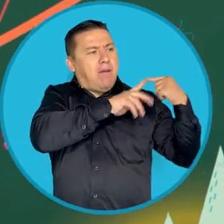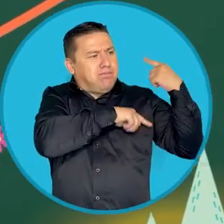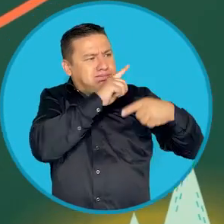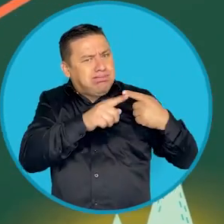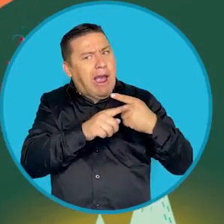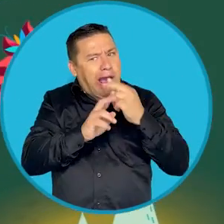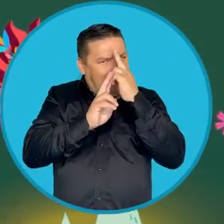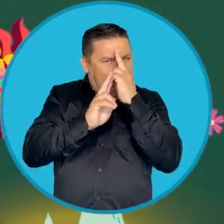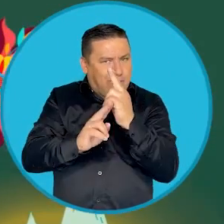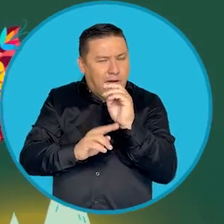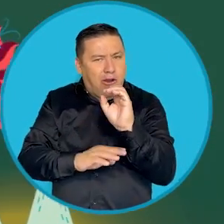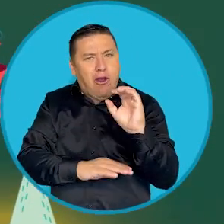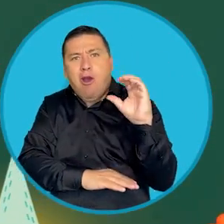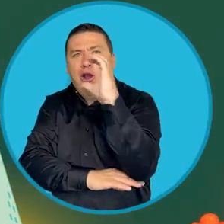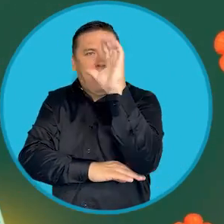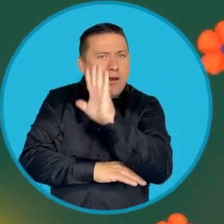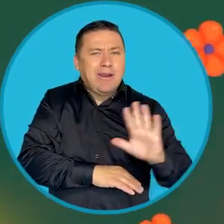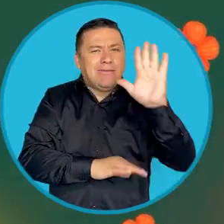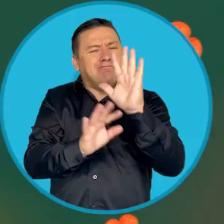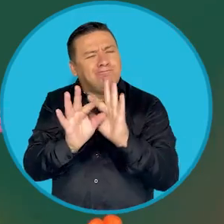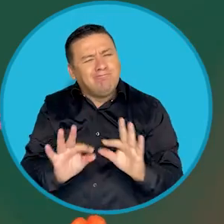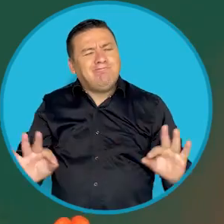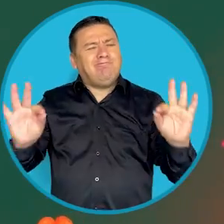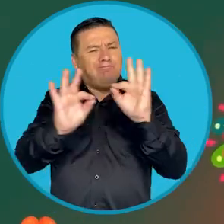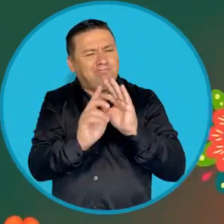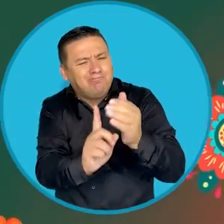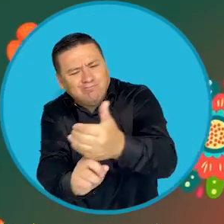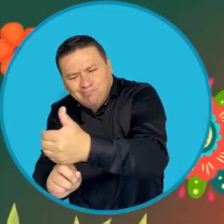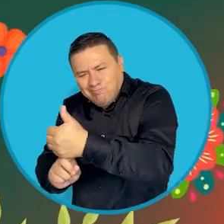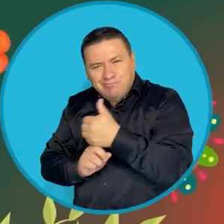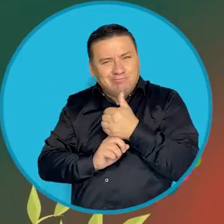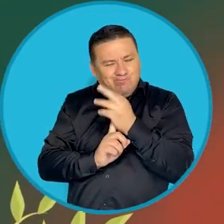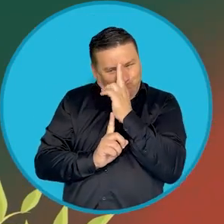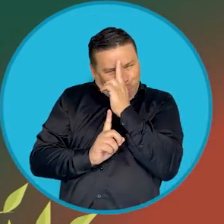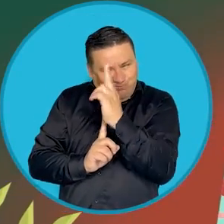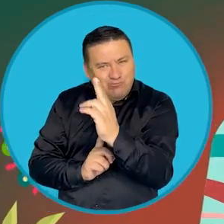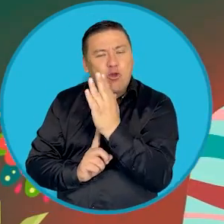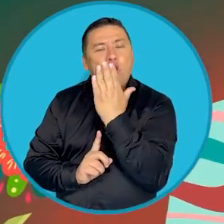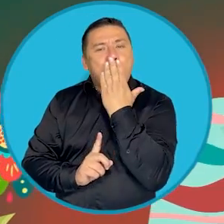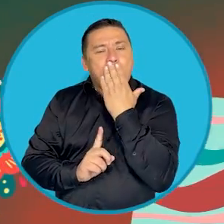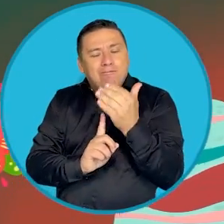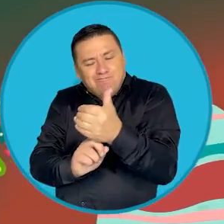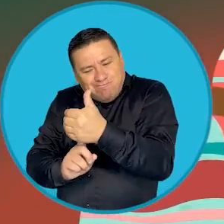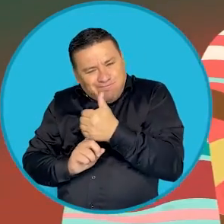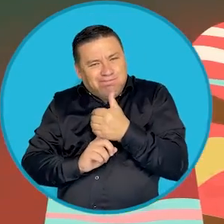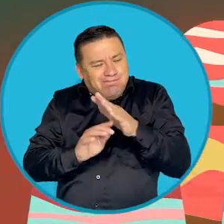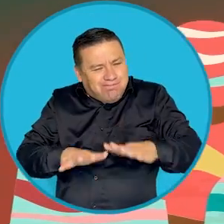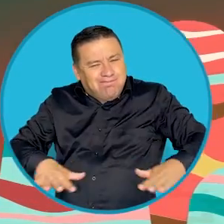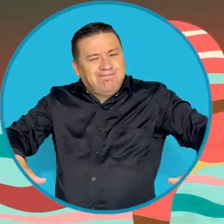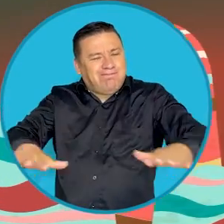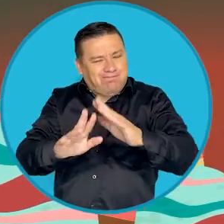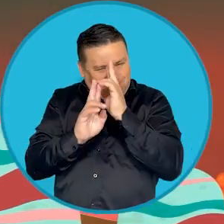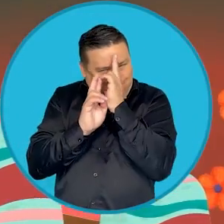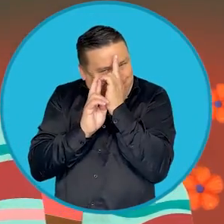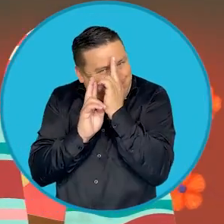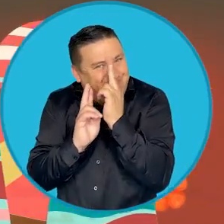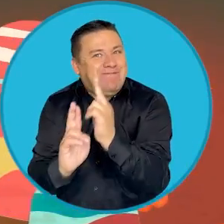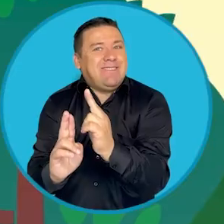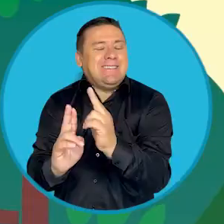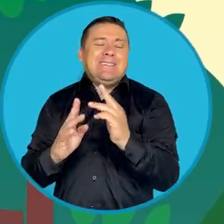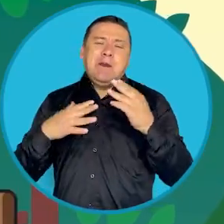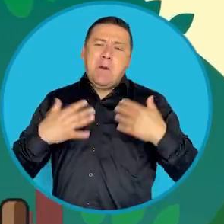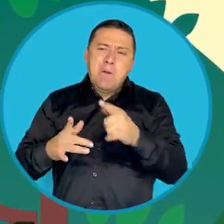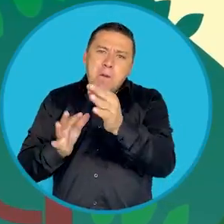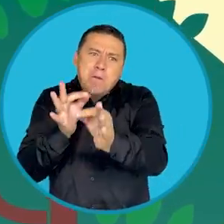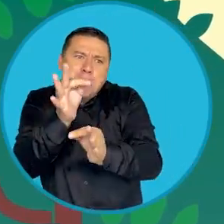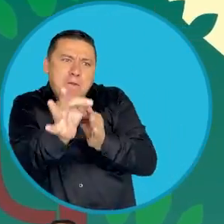originarios y a nuestra propia nación. Por eso es tan importante la protección y el respeto de los pueblos ancestrales y sus territorios. Ellos,